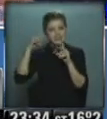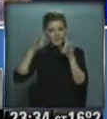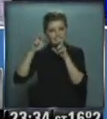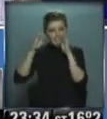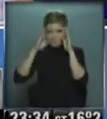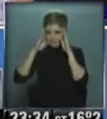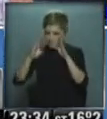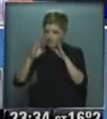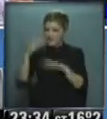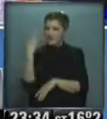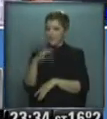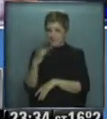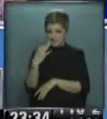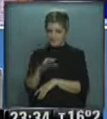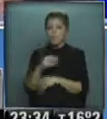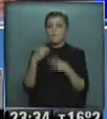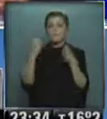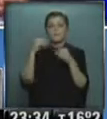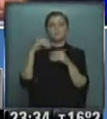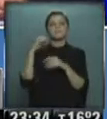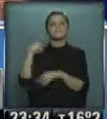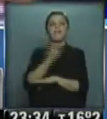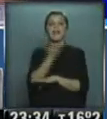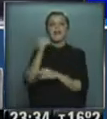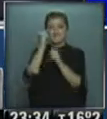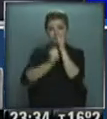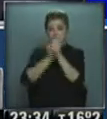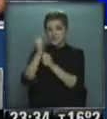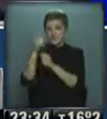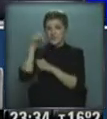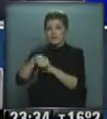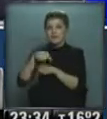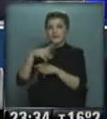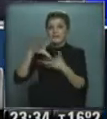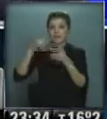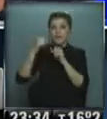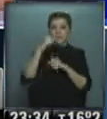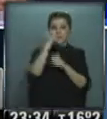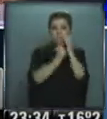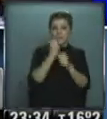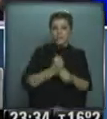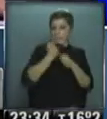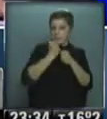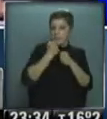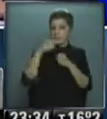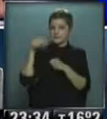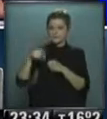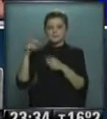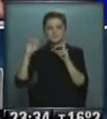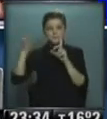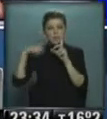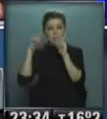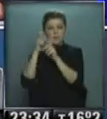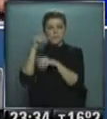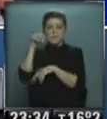más allá de que la mayoría de las empresas terminen siendo perjudicadas por estas políticas monopólicas que hacen unos pocos nadie quiere entrar a